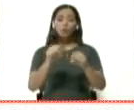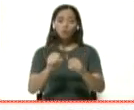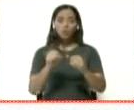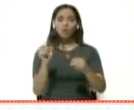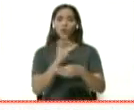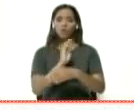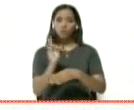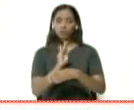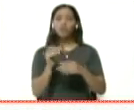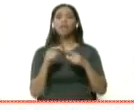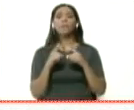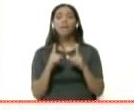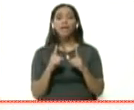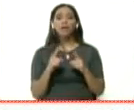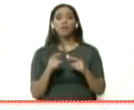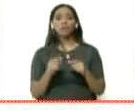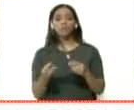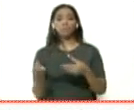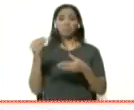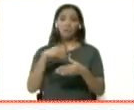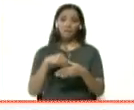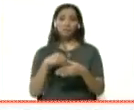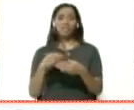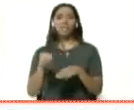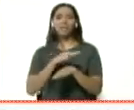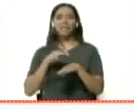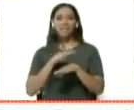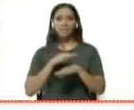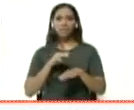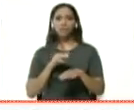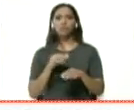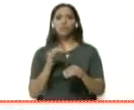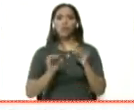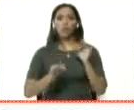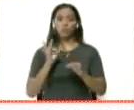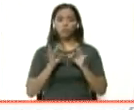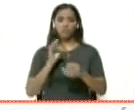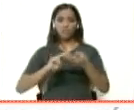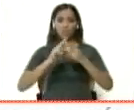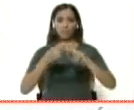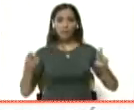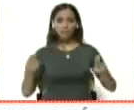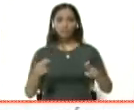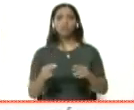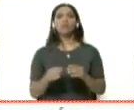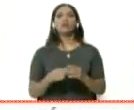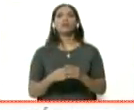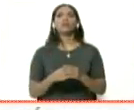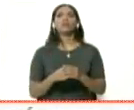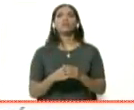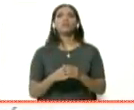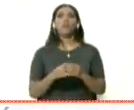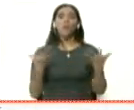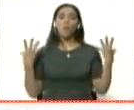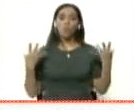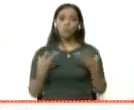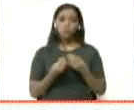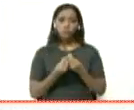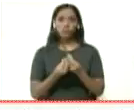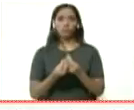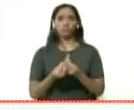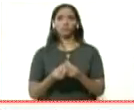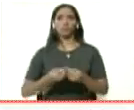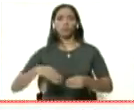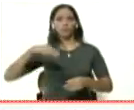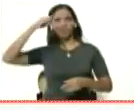pasos fronterizos, pero además el ministro de Interior y Justicia, Interior, Justicia y Paz, Néstor Reverol, conjuntamente con la